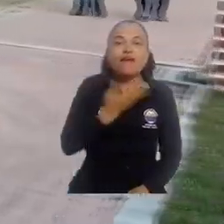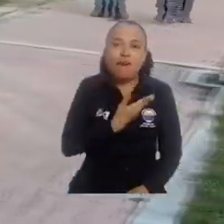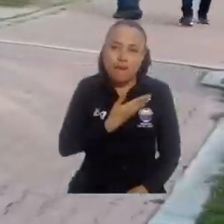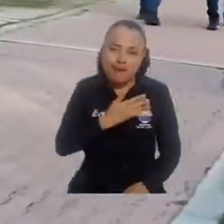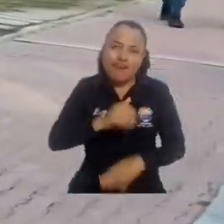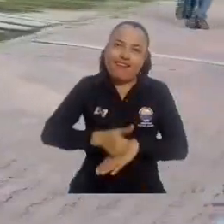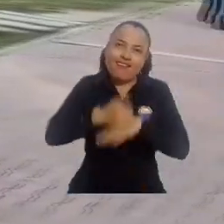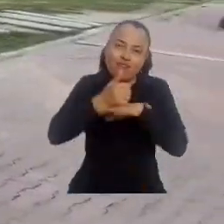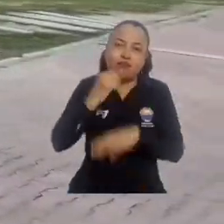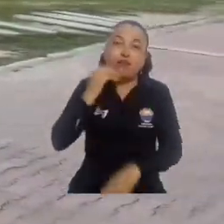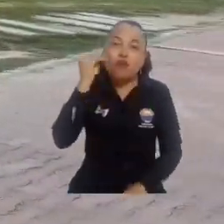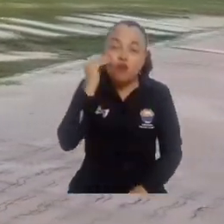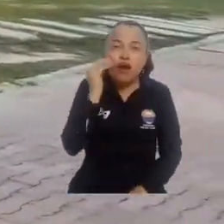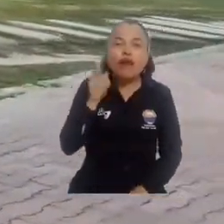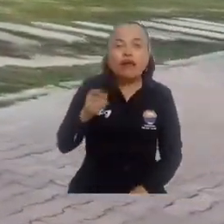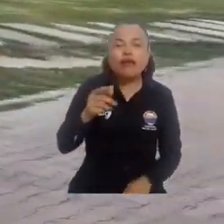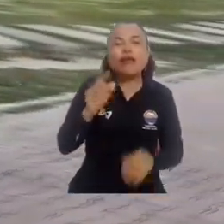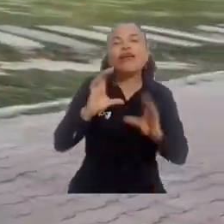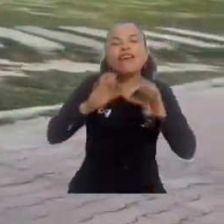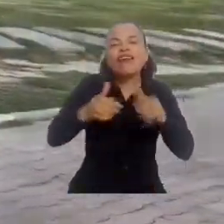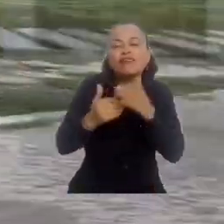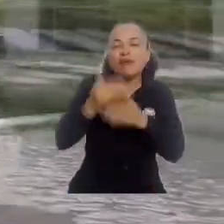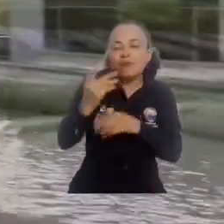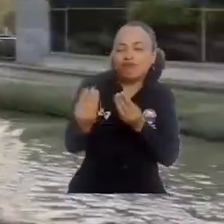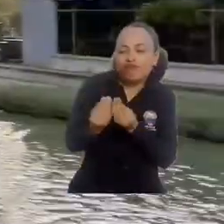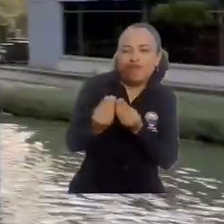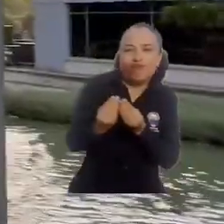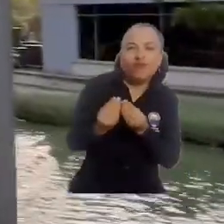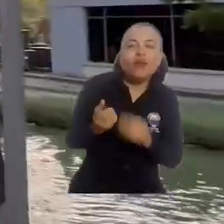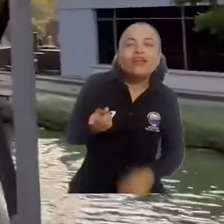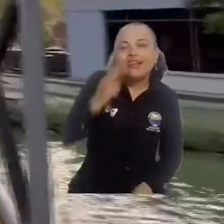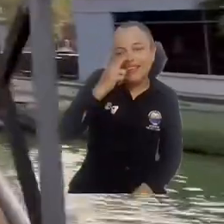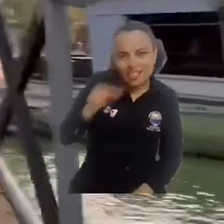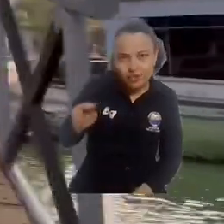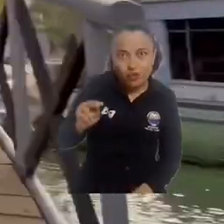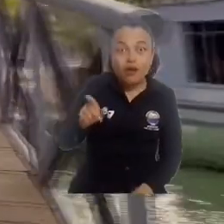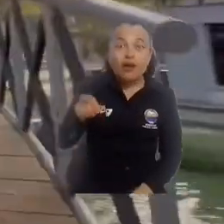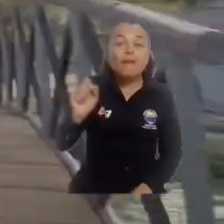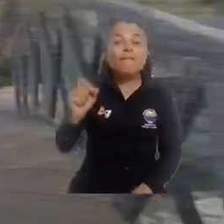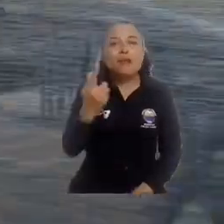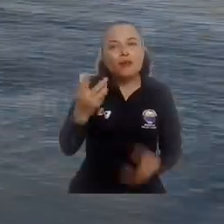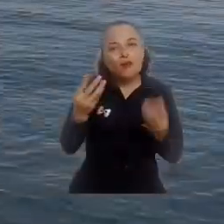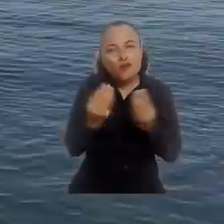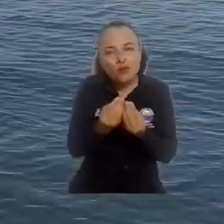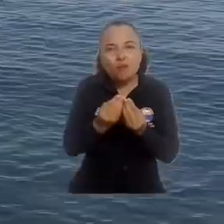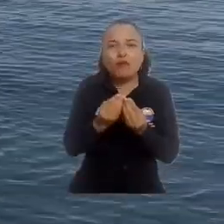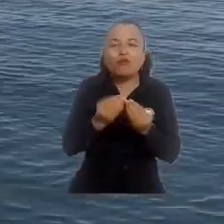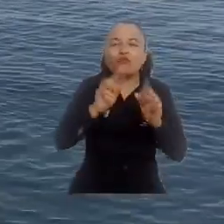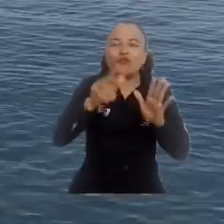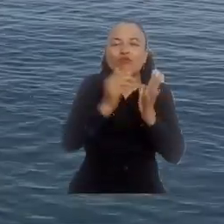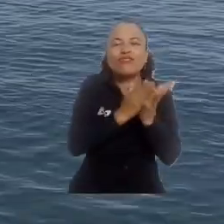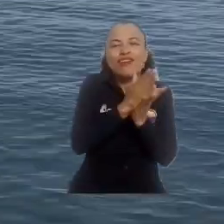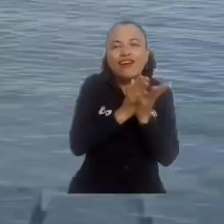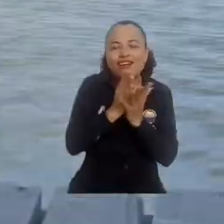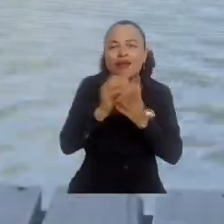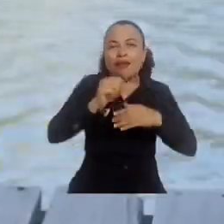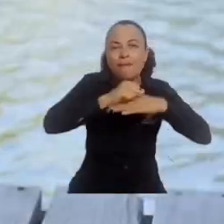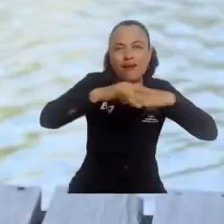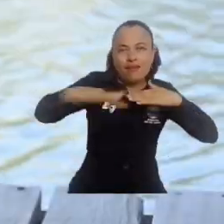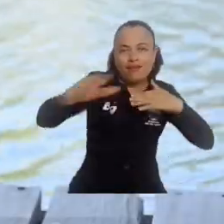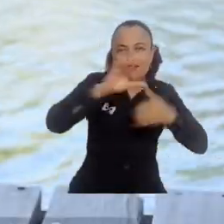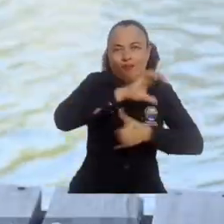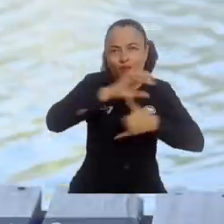inició sus clases en compañía de su hijo y hace parte de la primera cohorte del programa de ingeniería marino costera. Y bueno, así